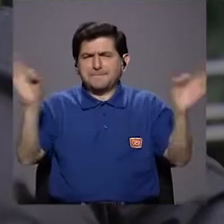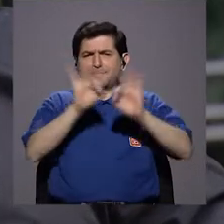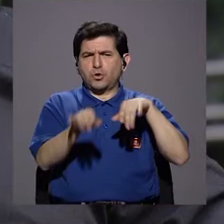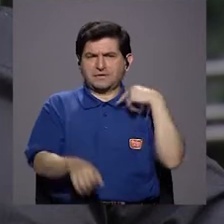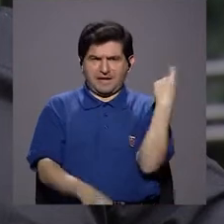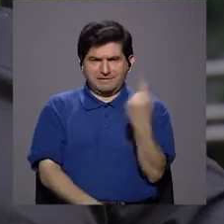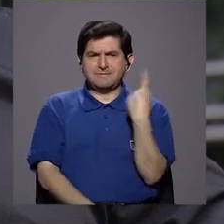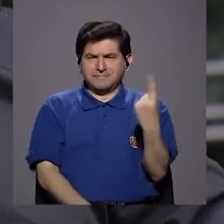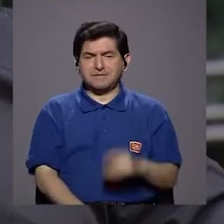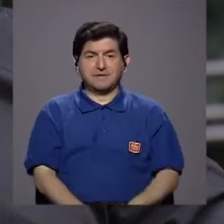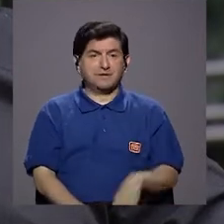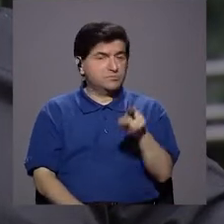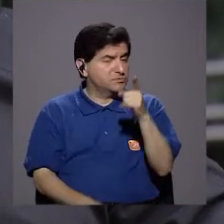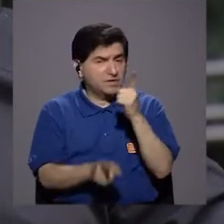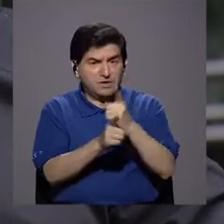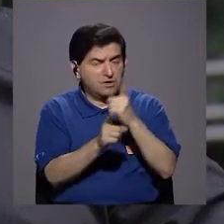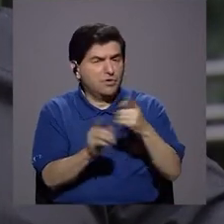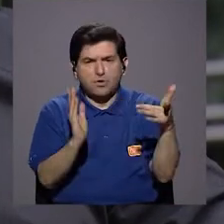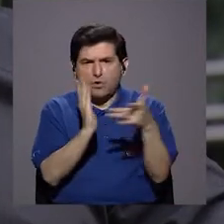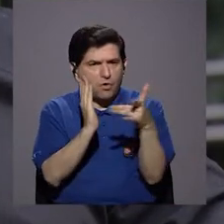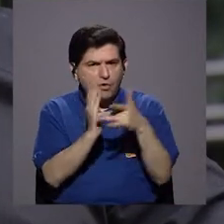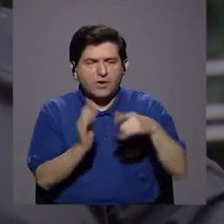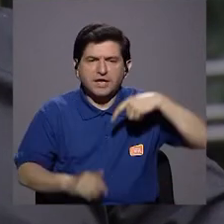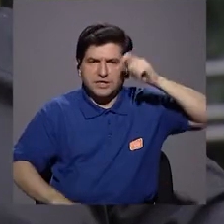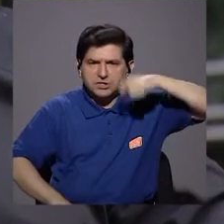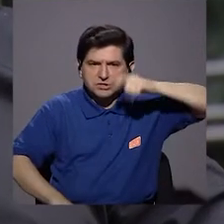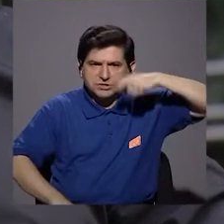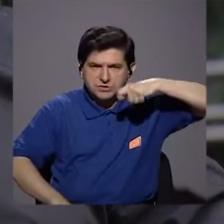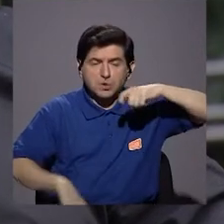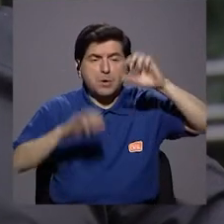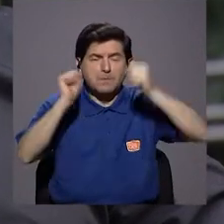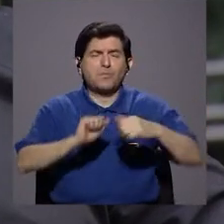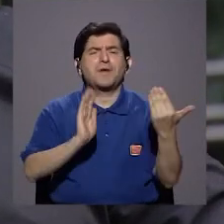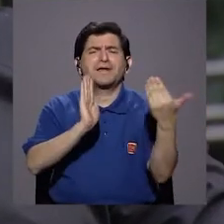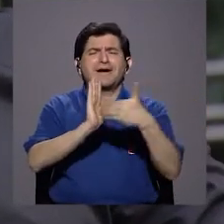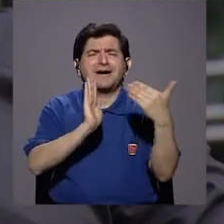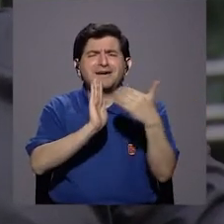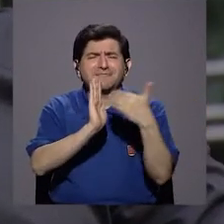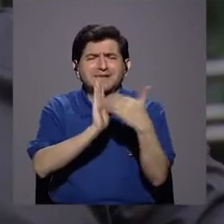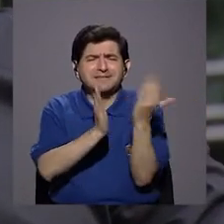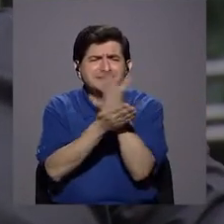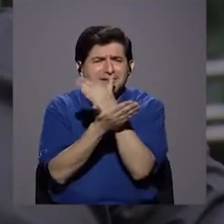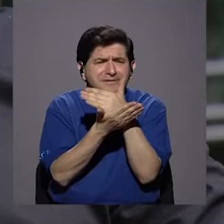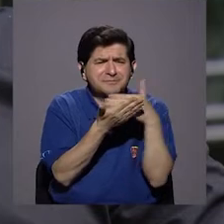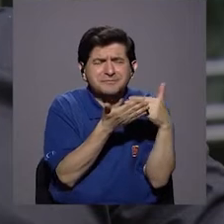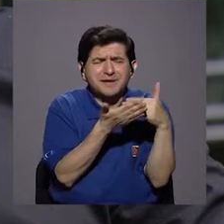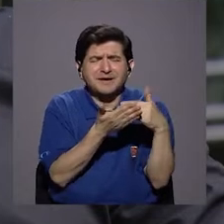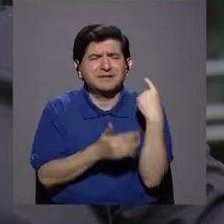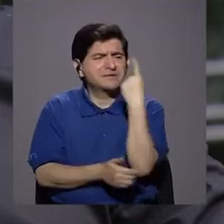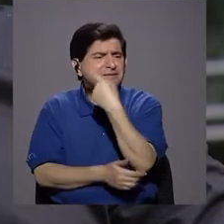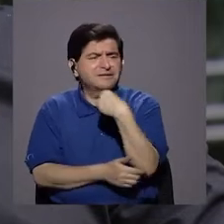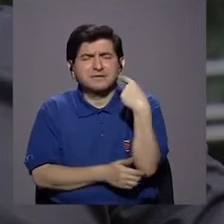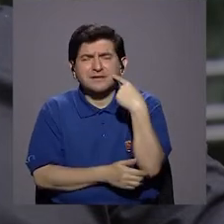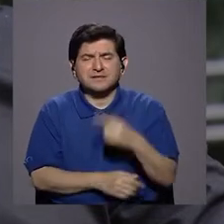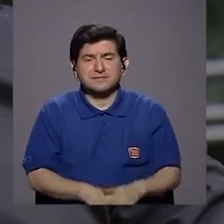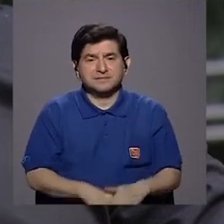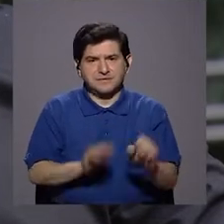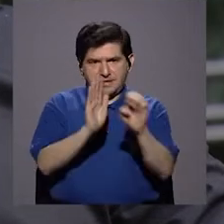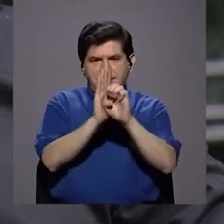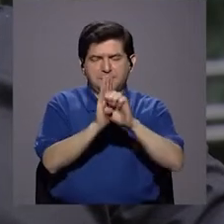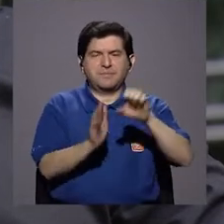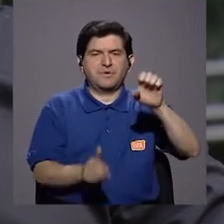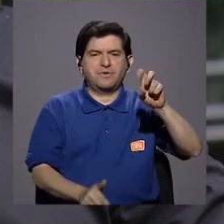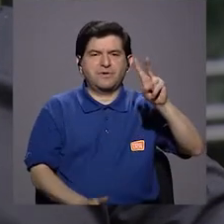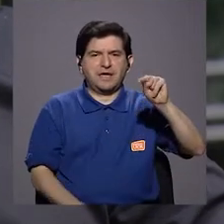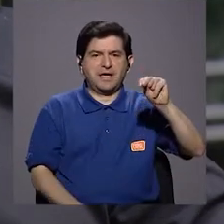importante, porque si no tienes una adecuada técnica de cepillado, puedes lastimar los tejidos de la boca, puedes lastimar la